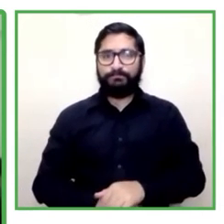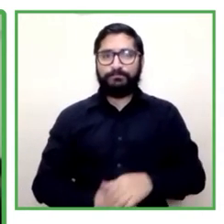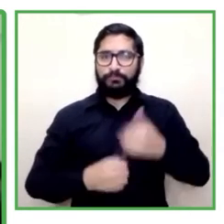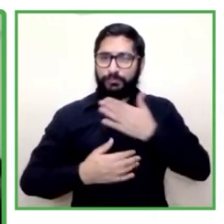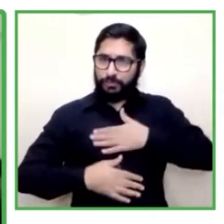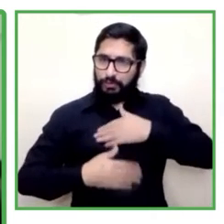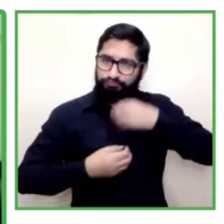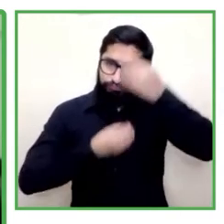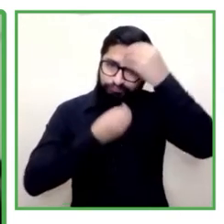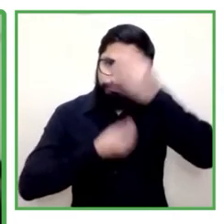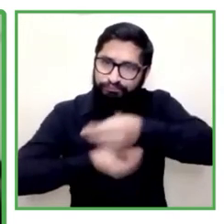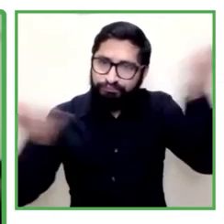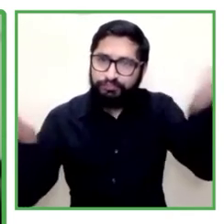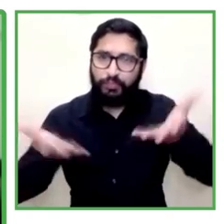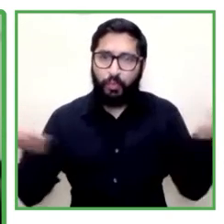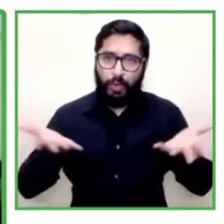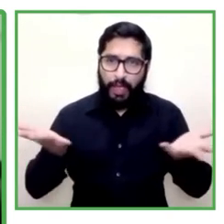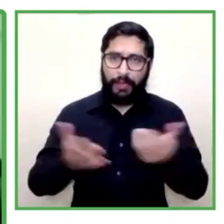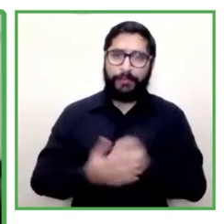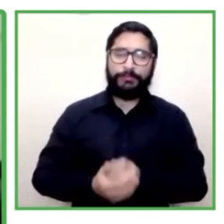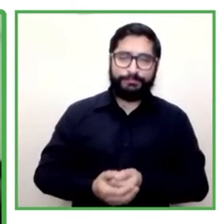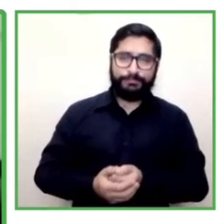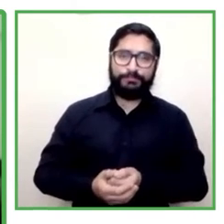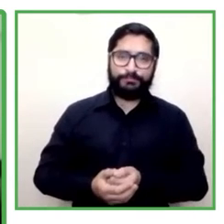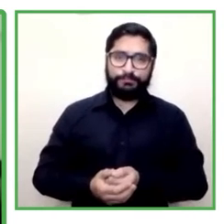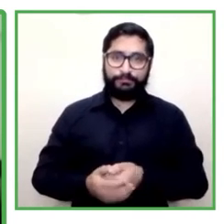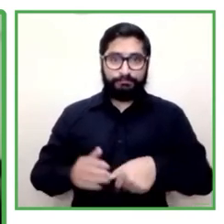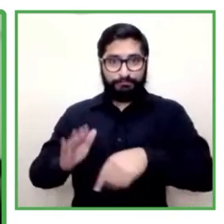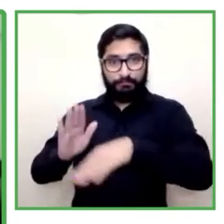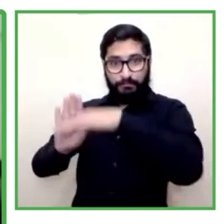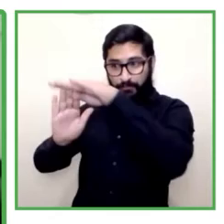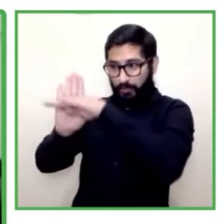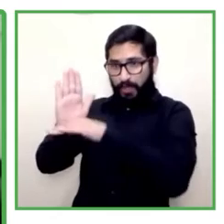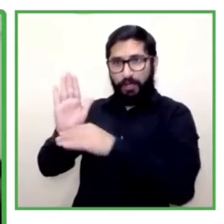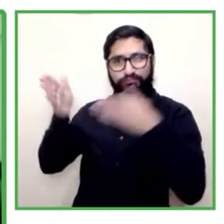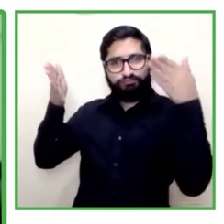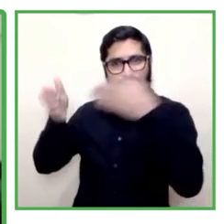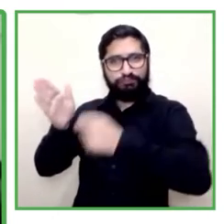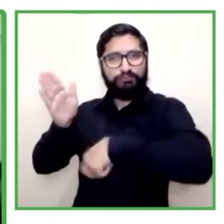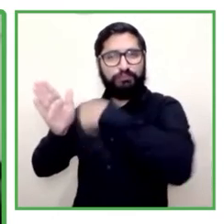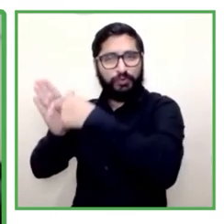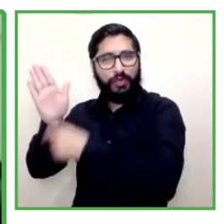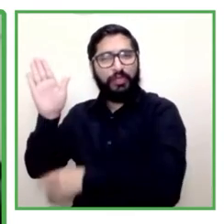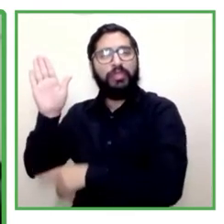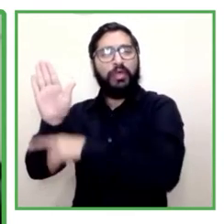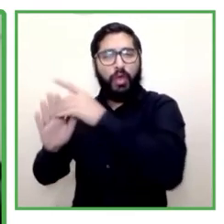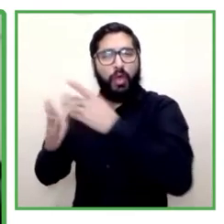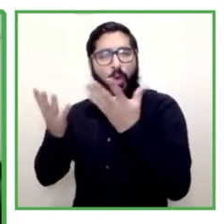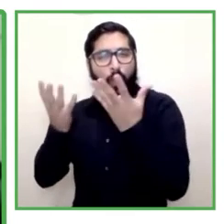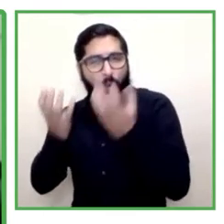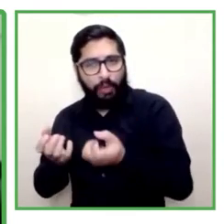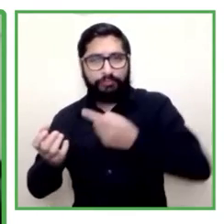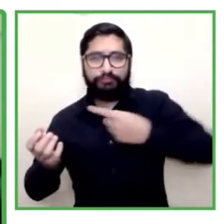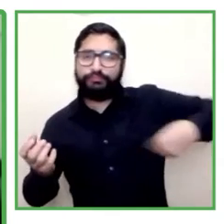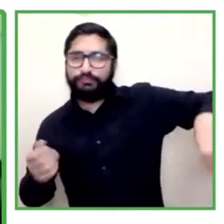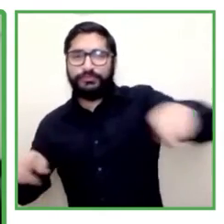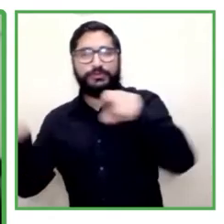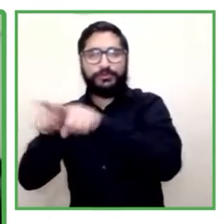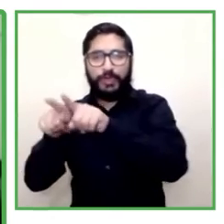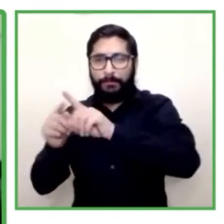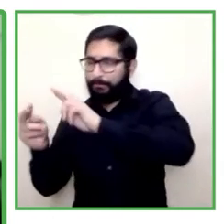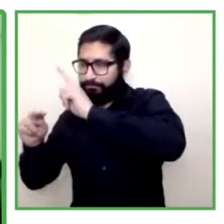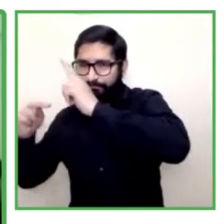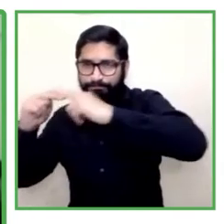supuesto que ustedes también comparten, desarrollamos a lo menos 16 diálogos regionales para la